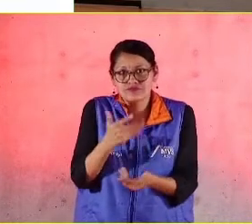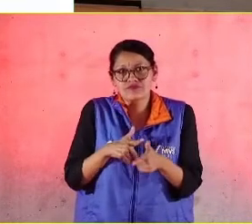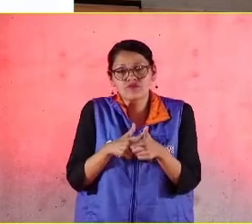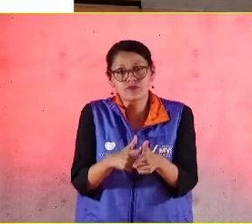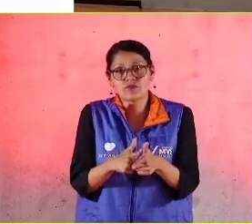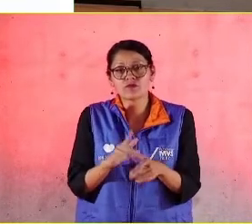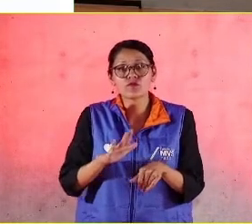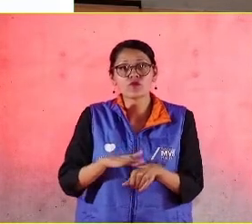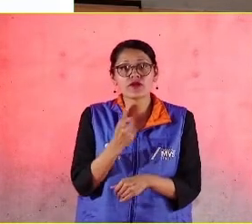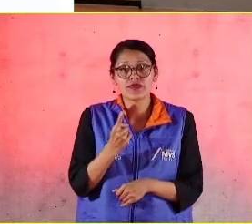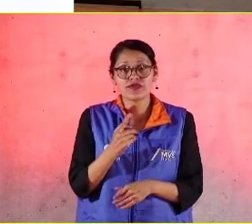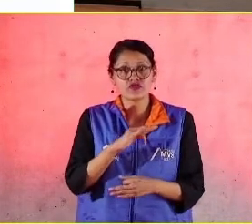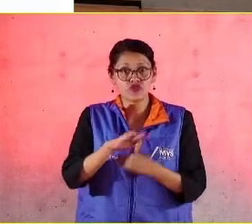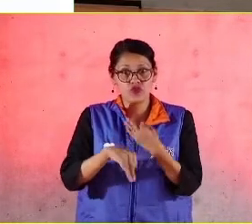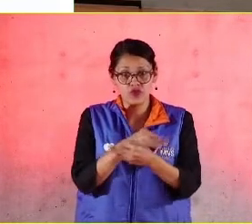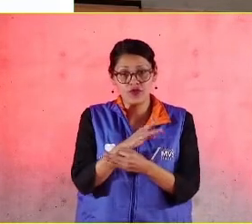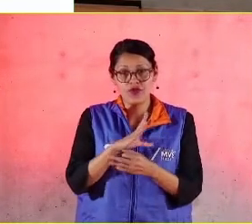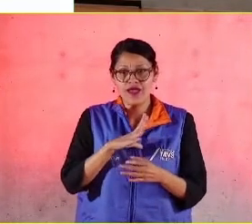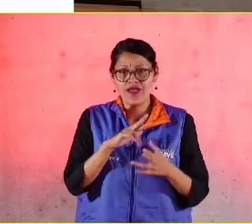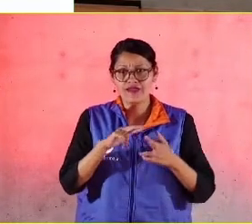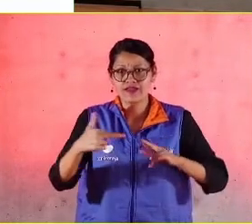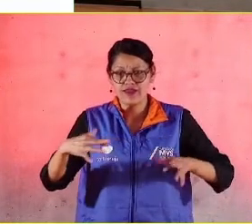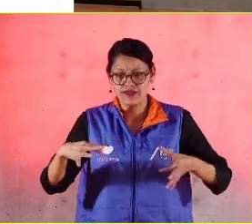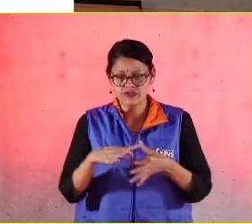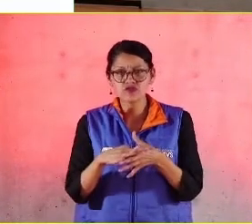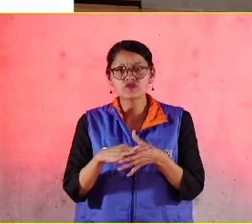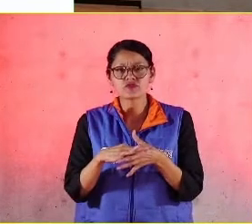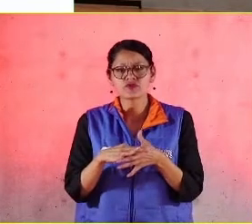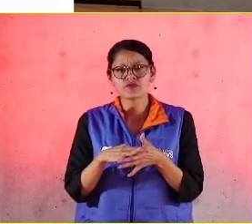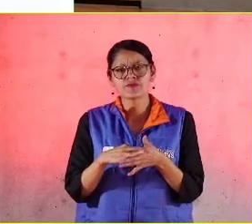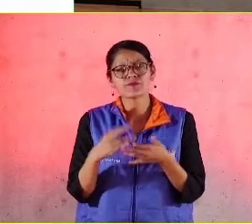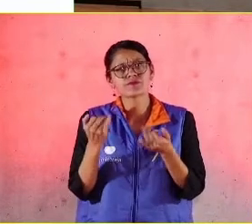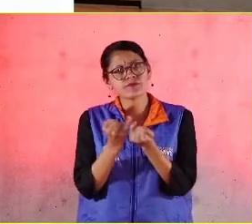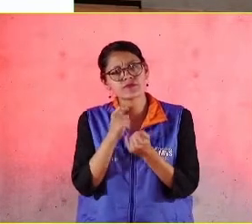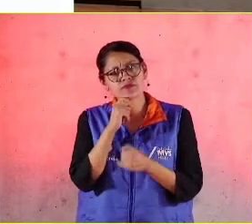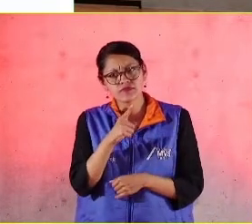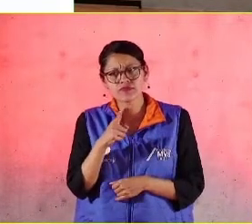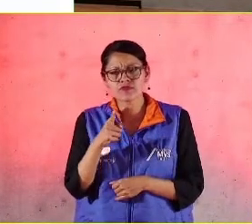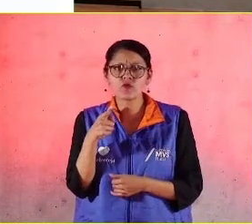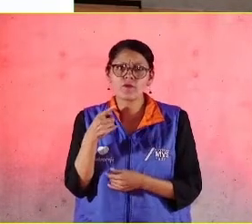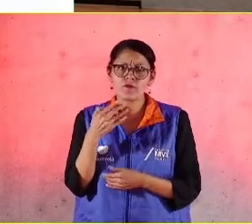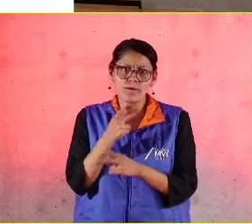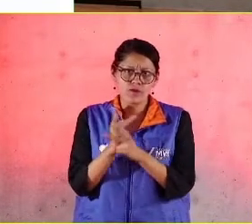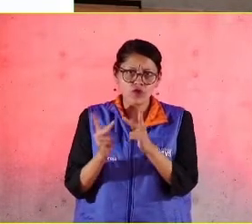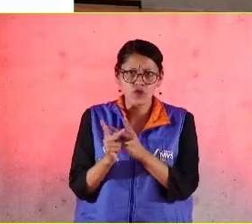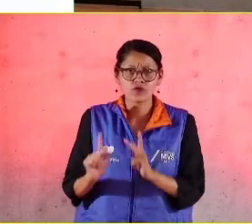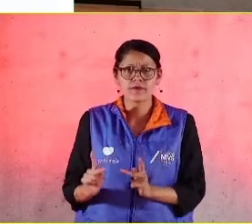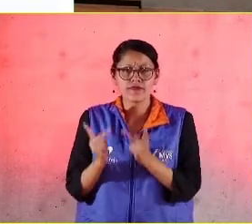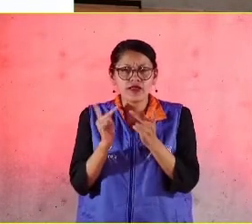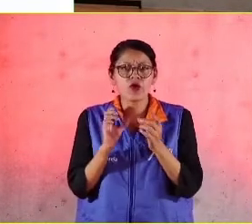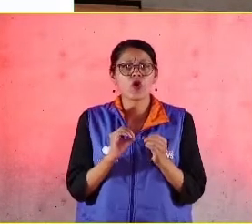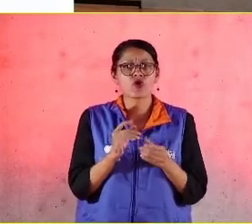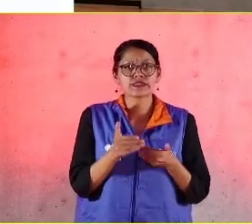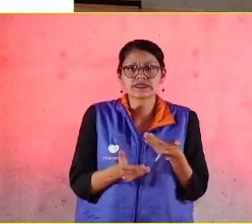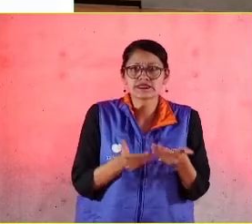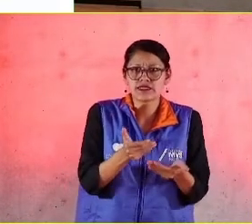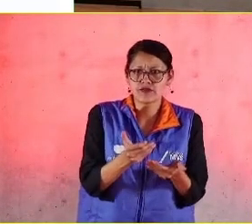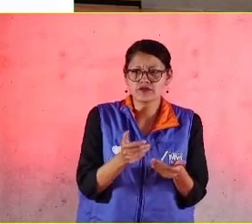en cada relación, cada tipo de bien o servicio que produce,